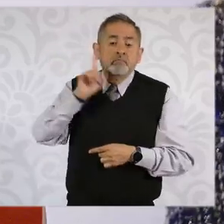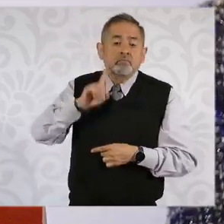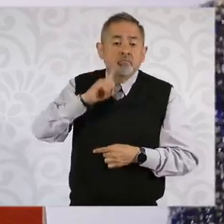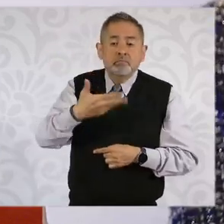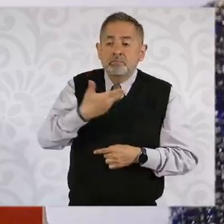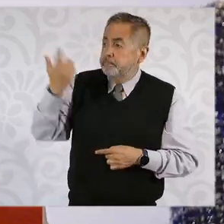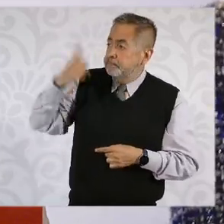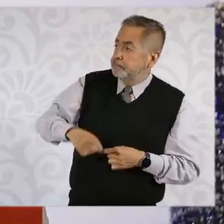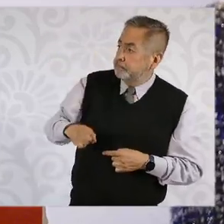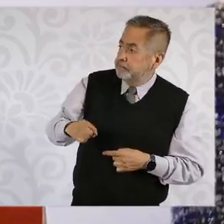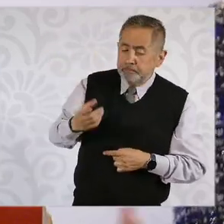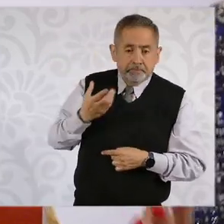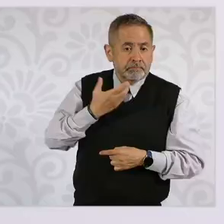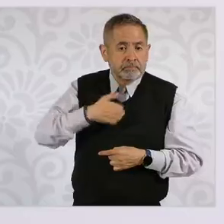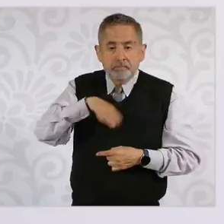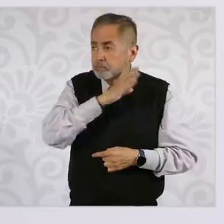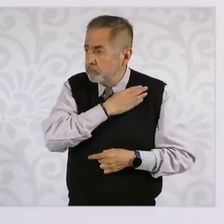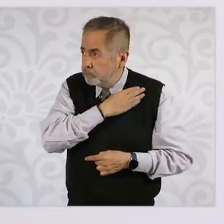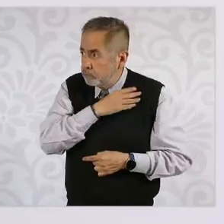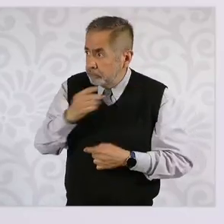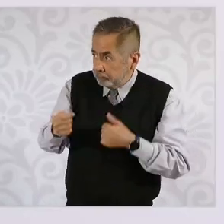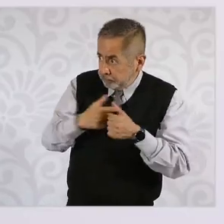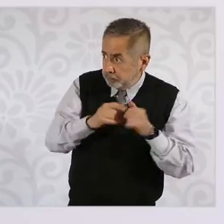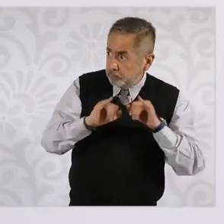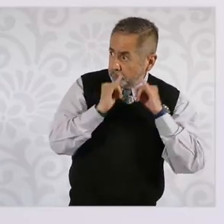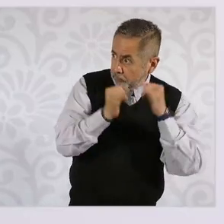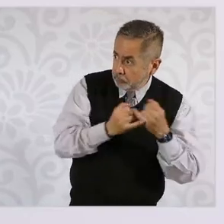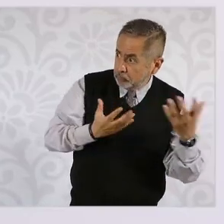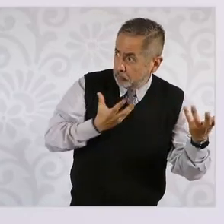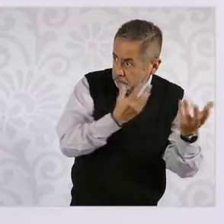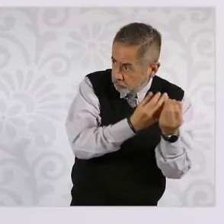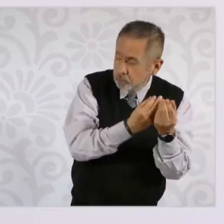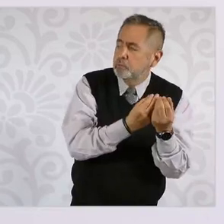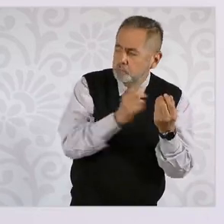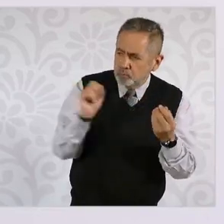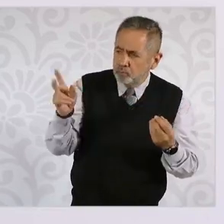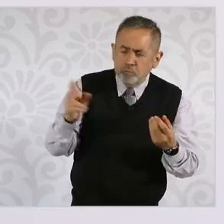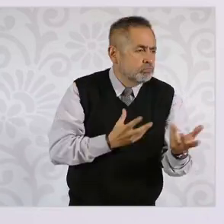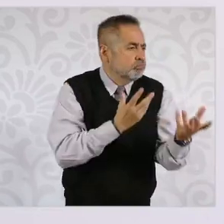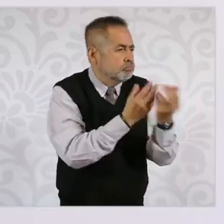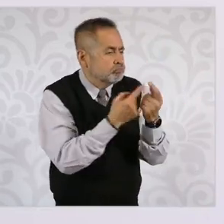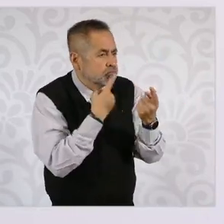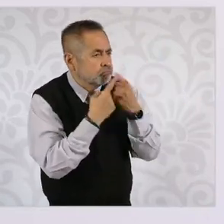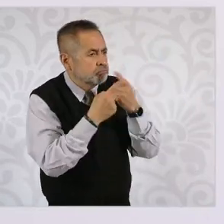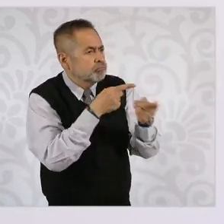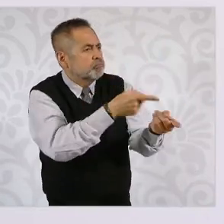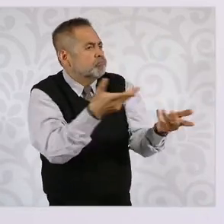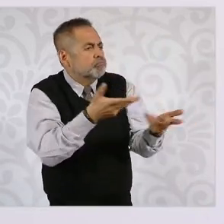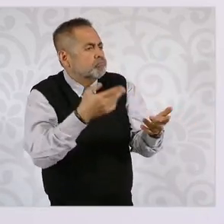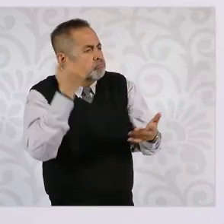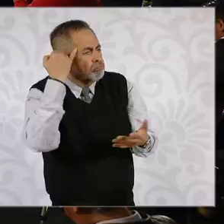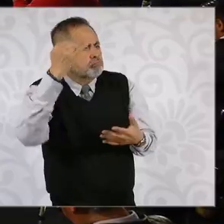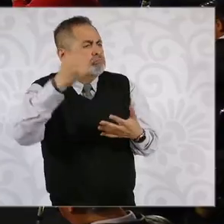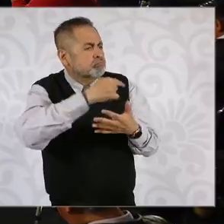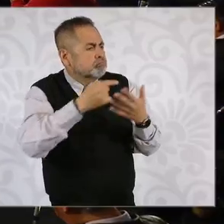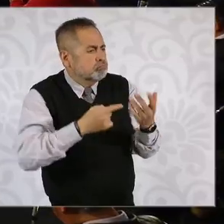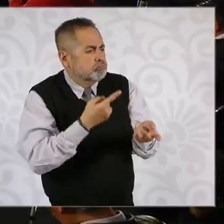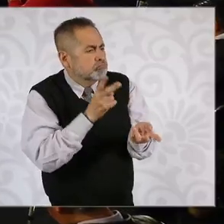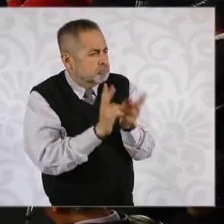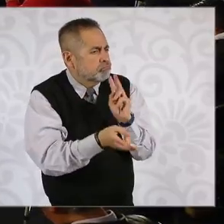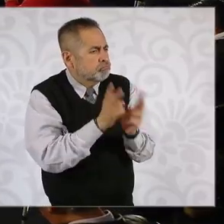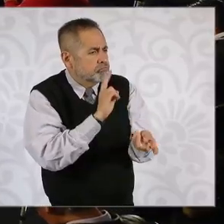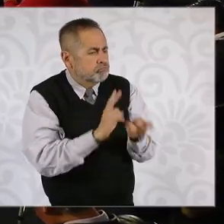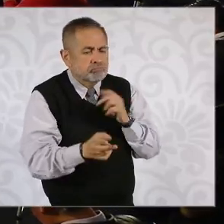Sheinbaum de escucharlos y de tomar en cuenta lo que ellos estaban planteando. Entonces, bueno,